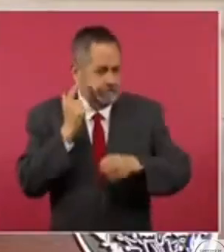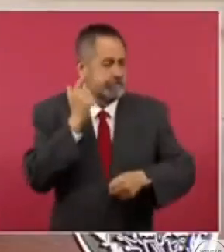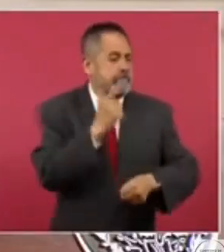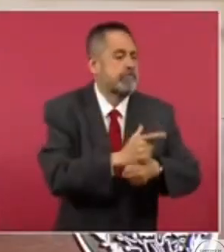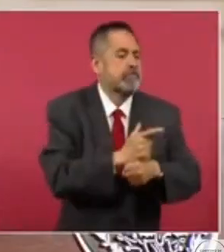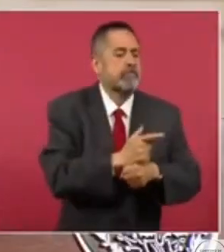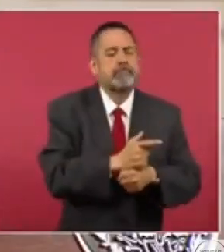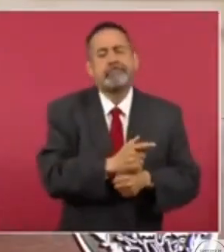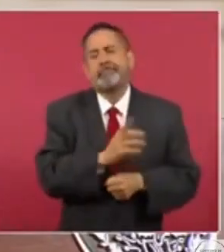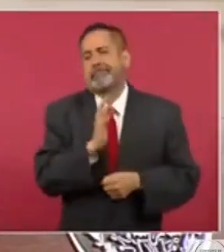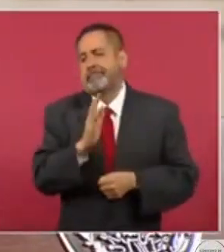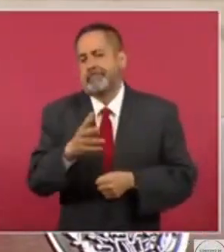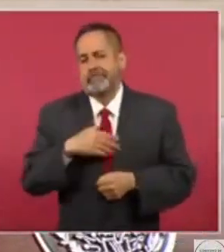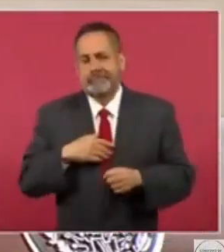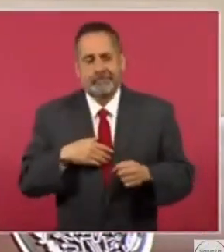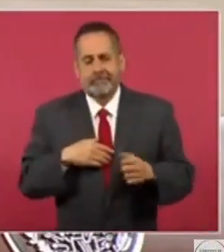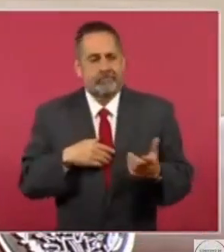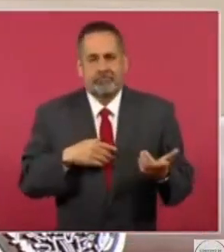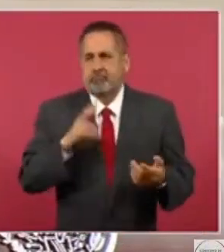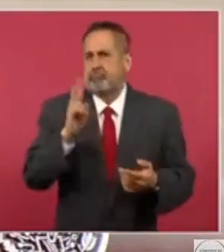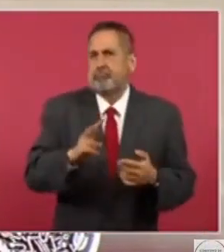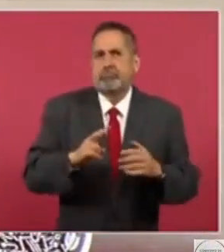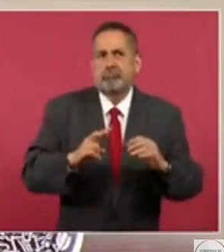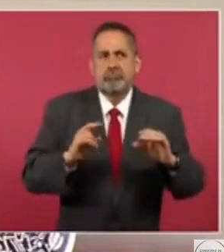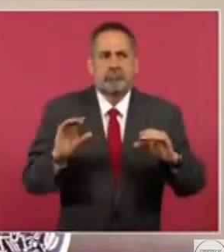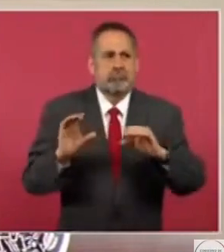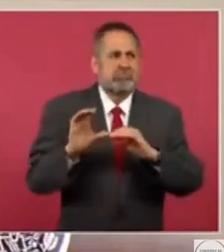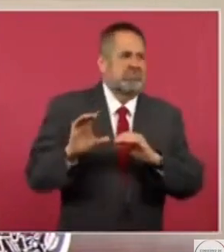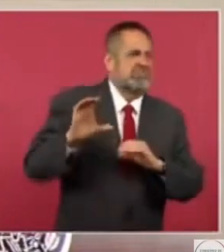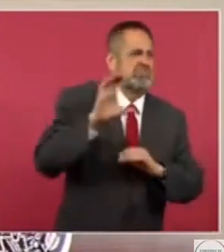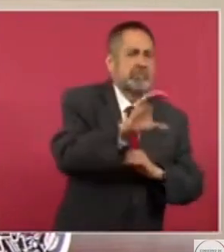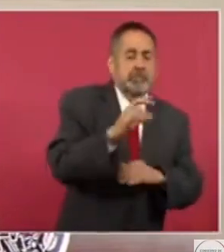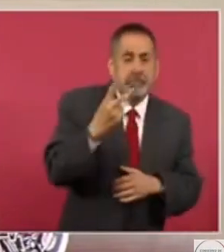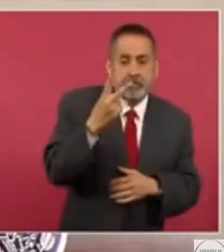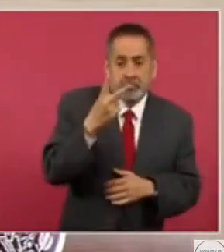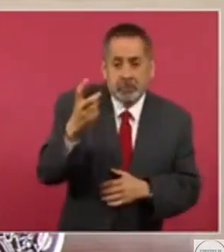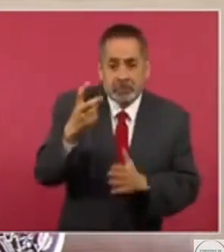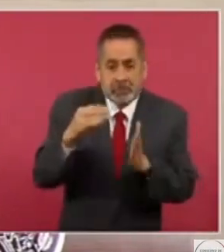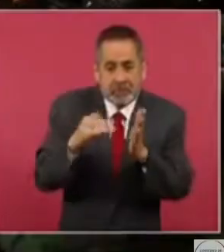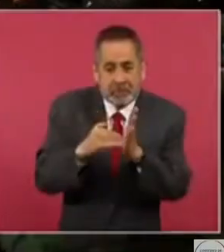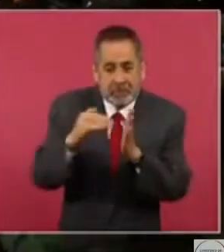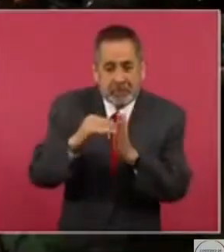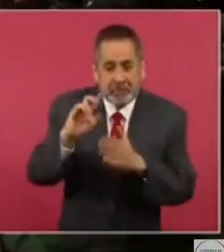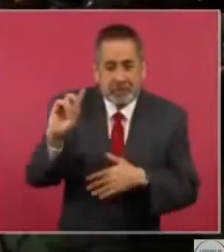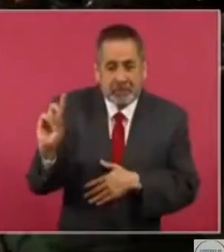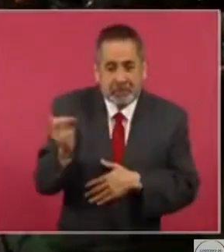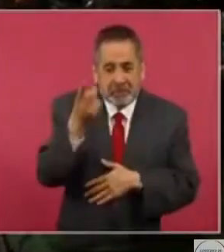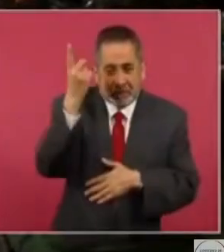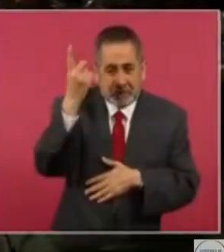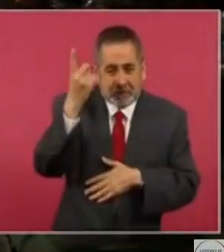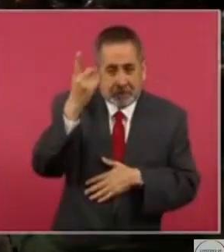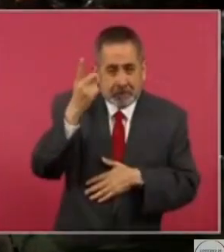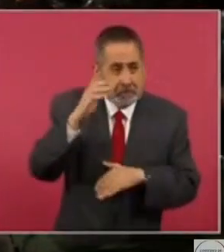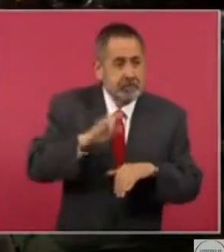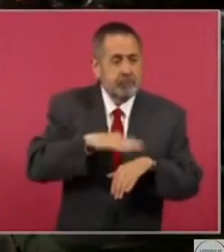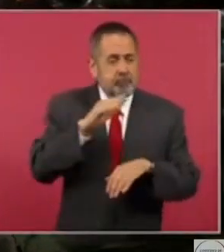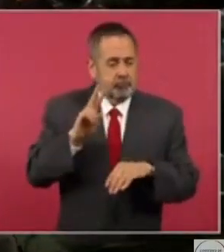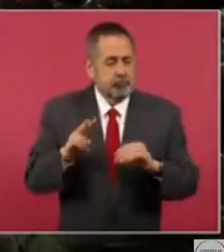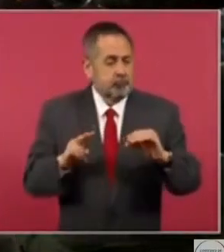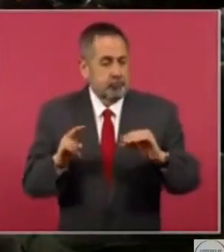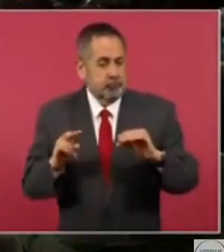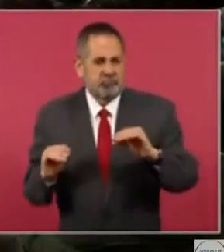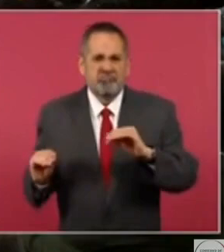encontró que se pagaron 200 millones de dólares adicionales en esa